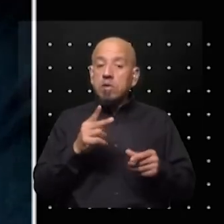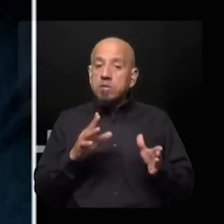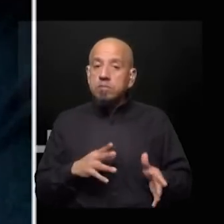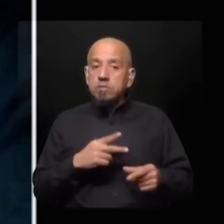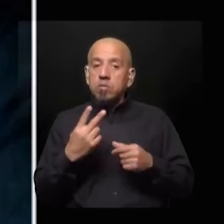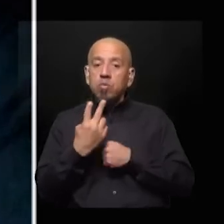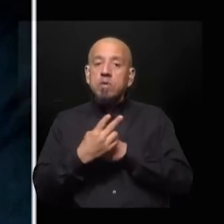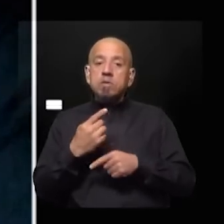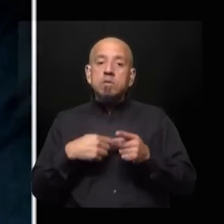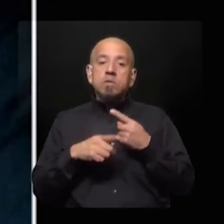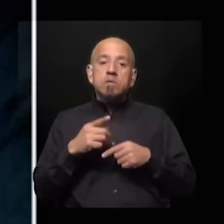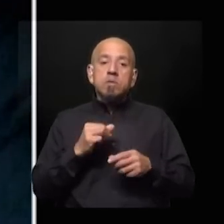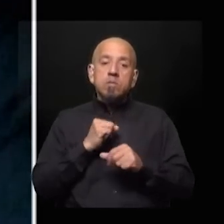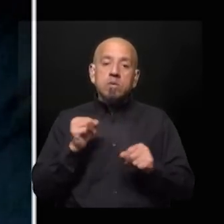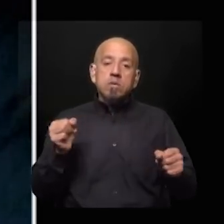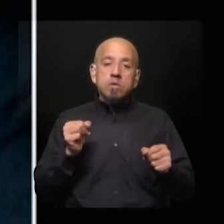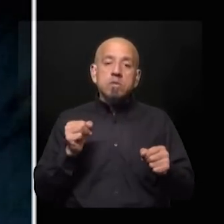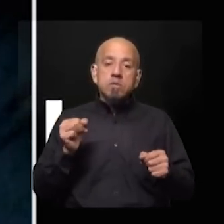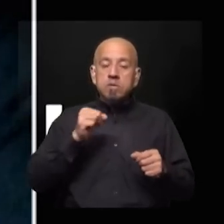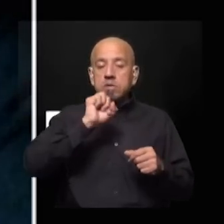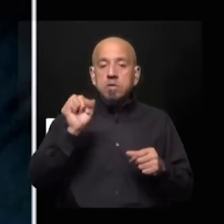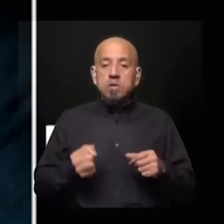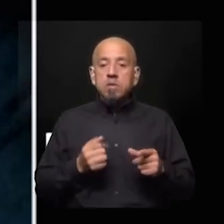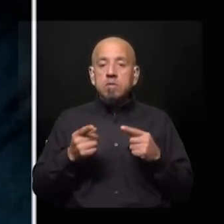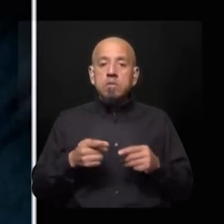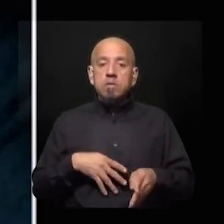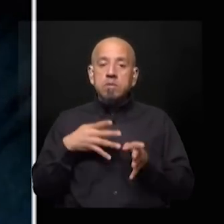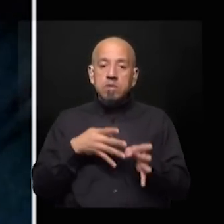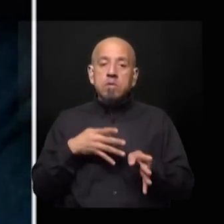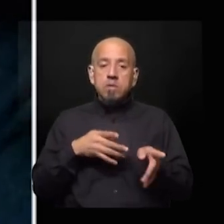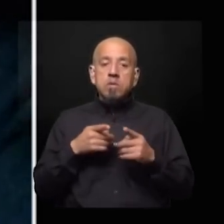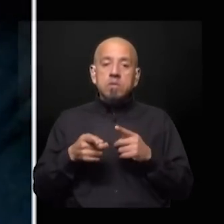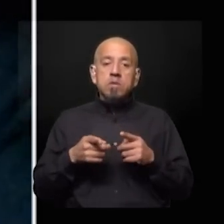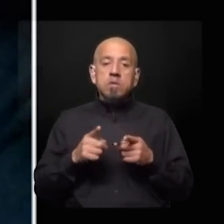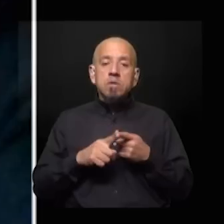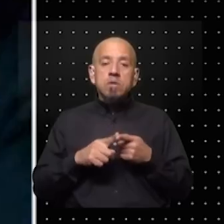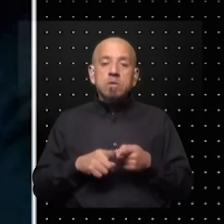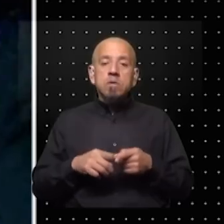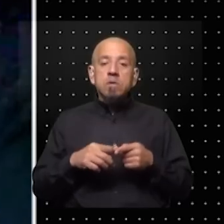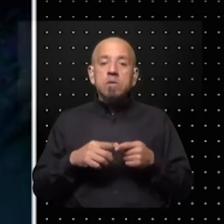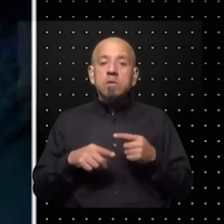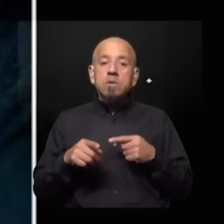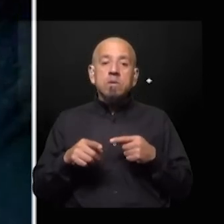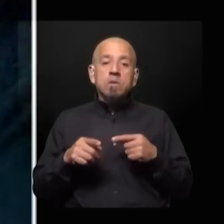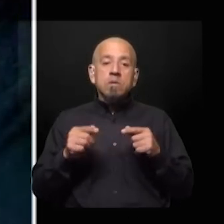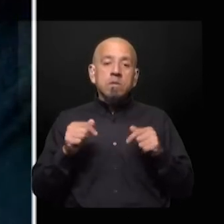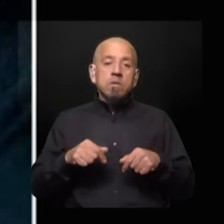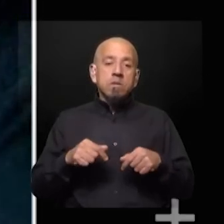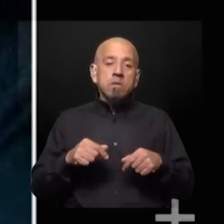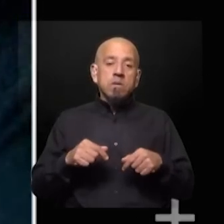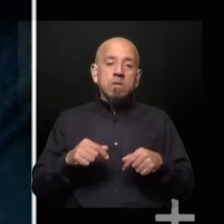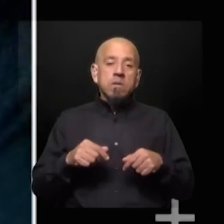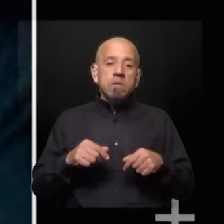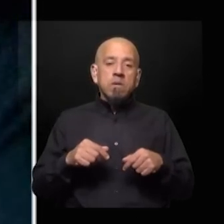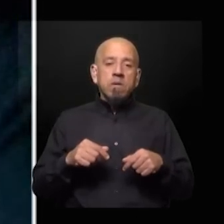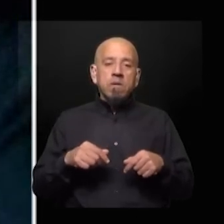es posible que África se vuelva envuelta en una guerra digamos regional como no hemos visto hasta hace